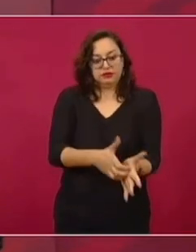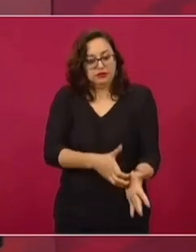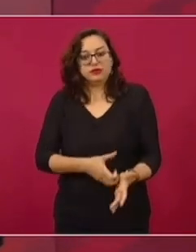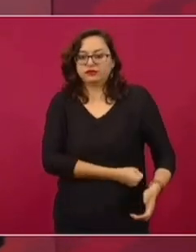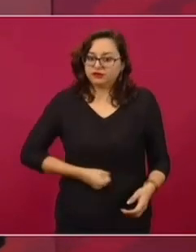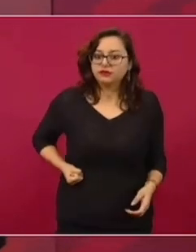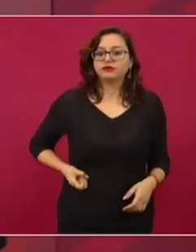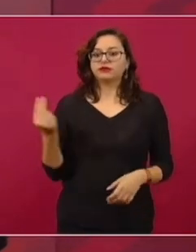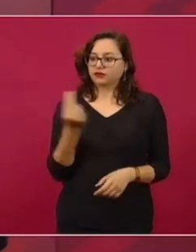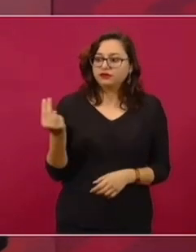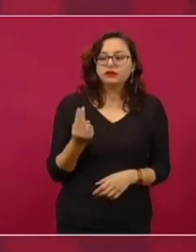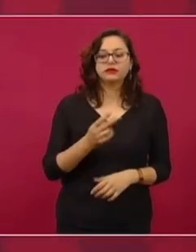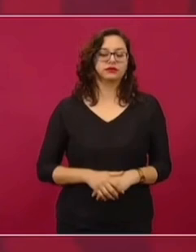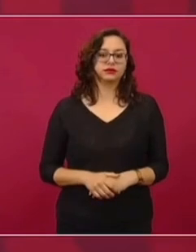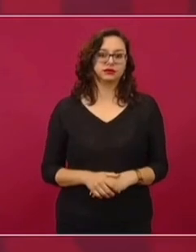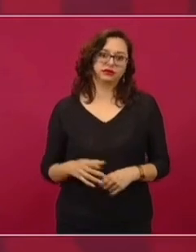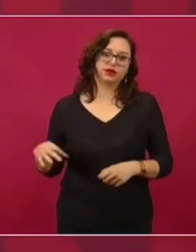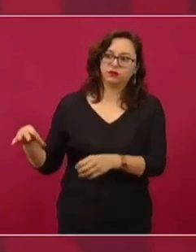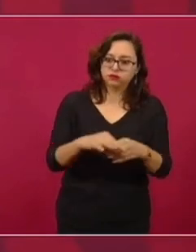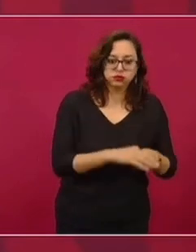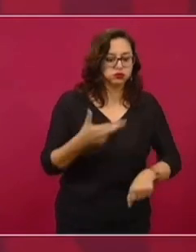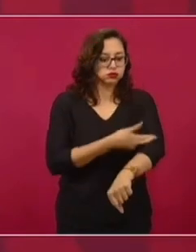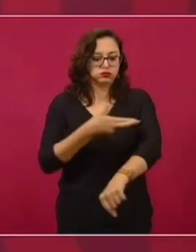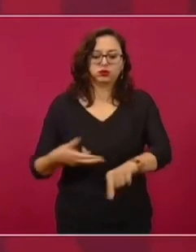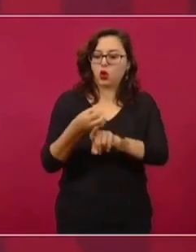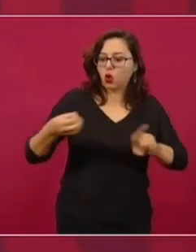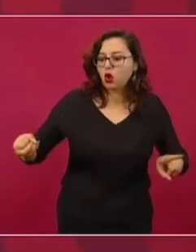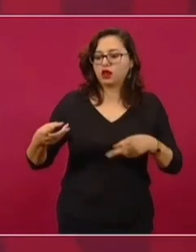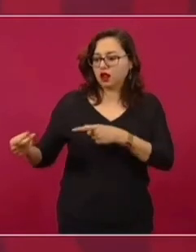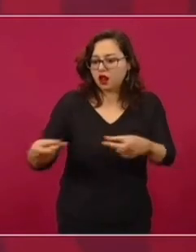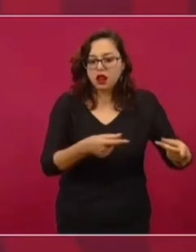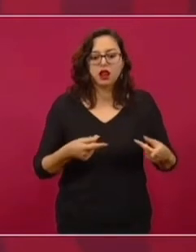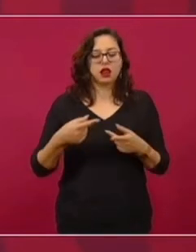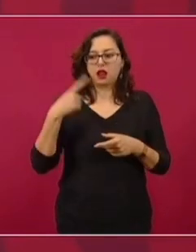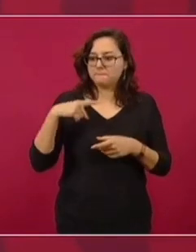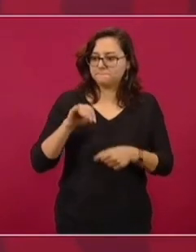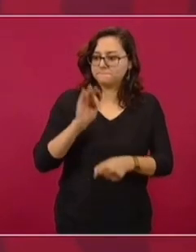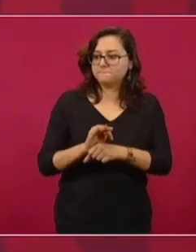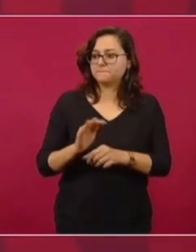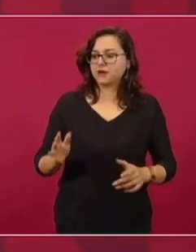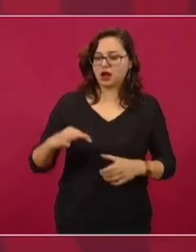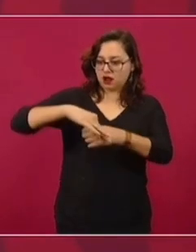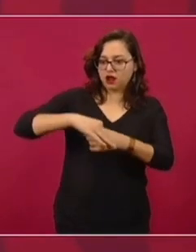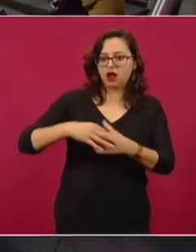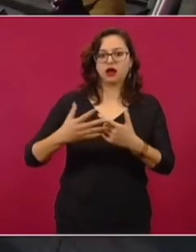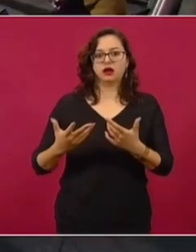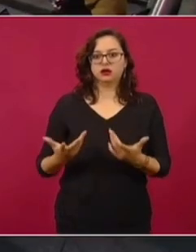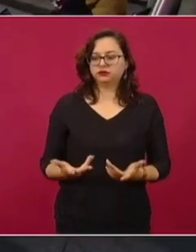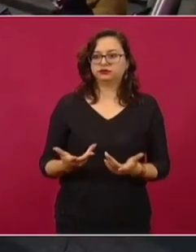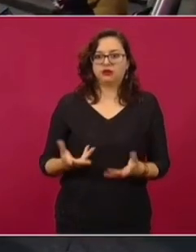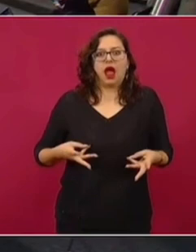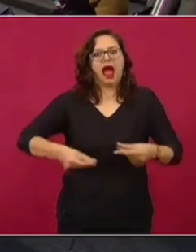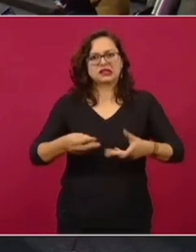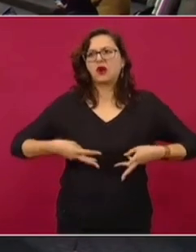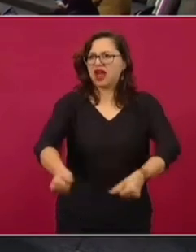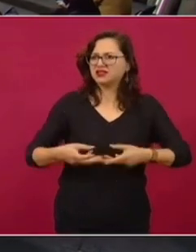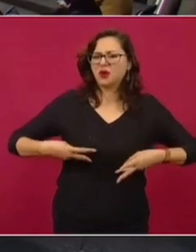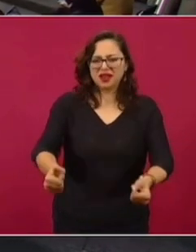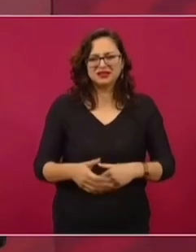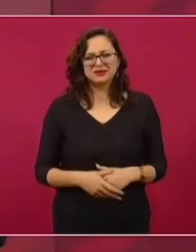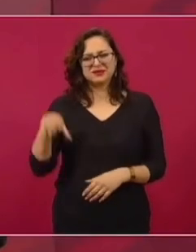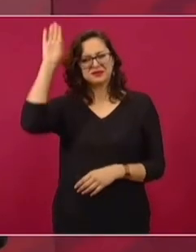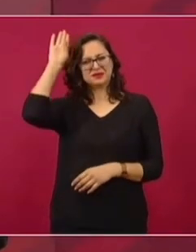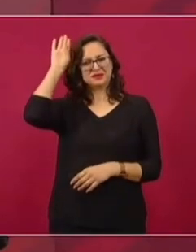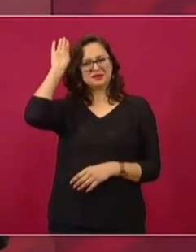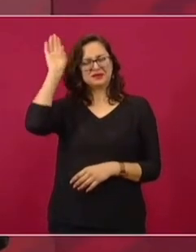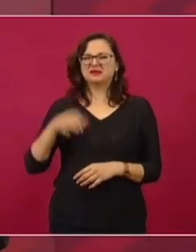gaste tanto en el órgano encargado de garantizar y de organizar las elecciones. 20